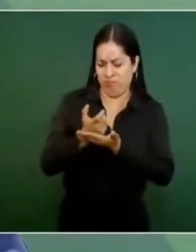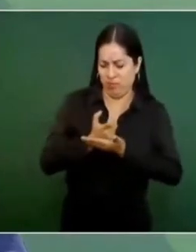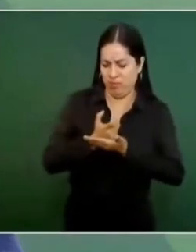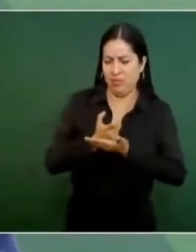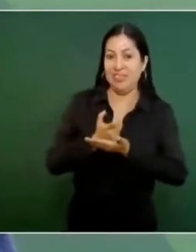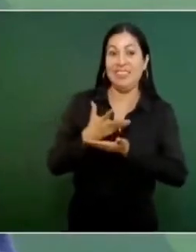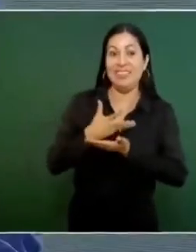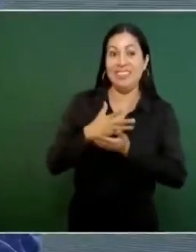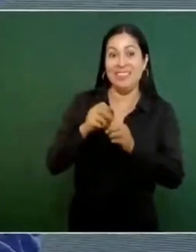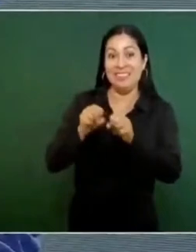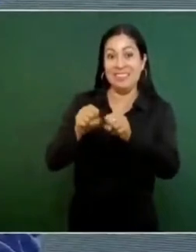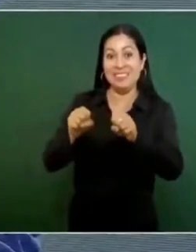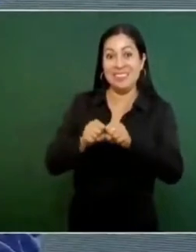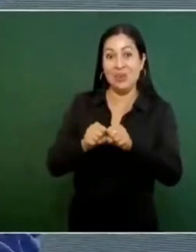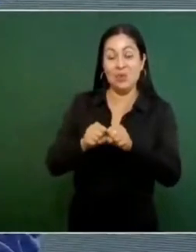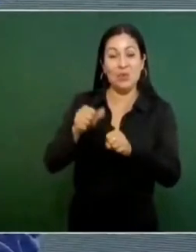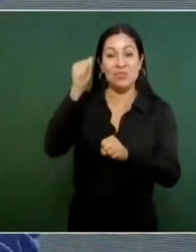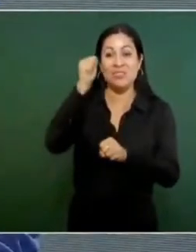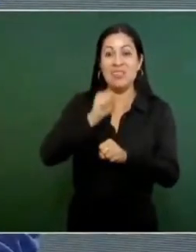seguro su pago.